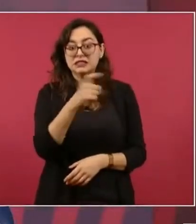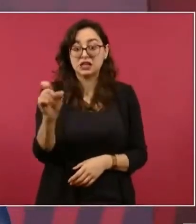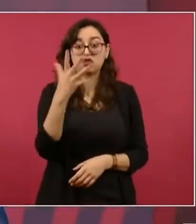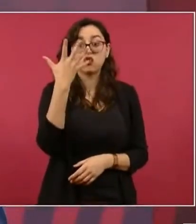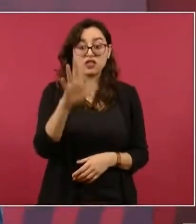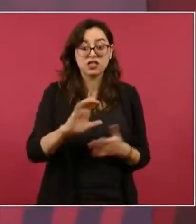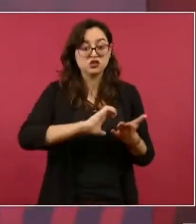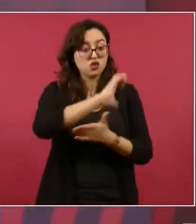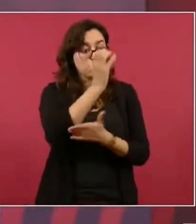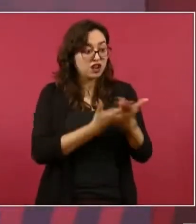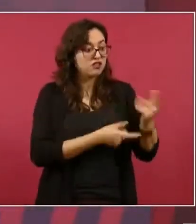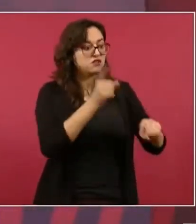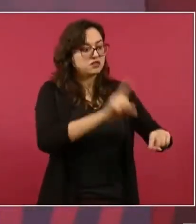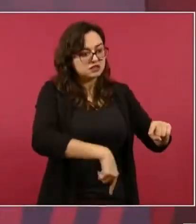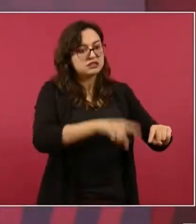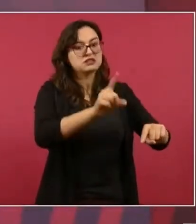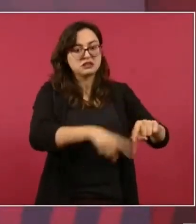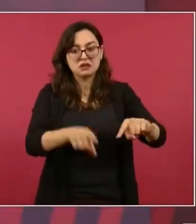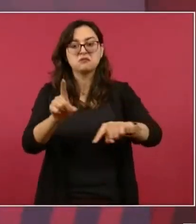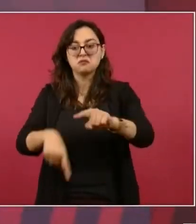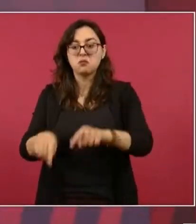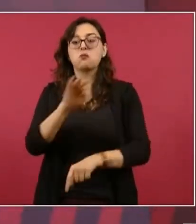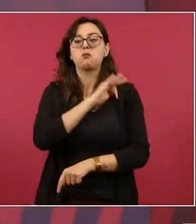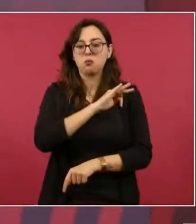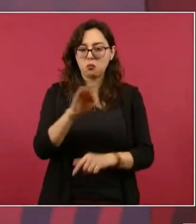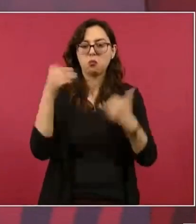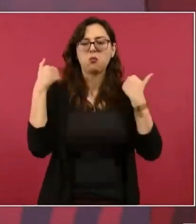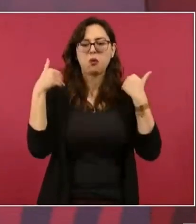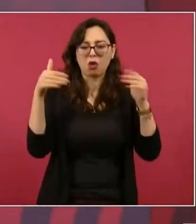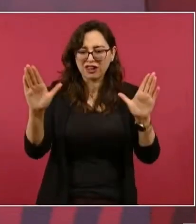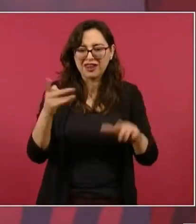pueblo de México dijo basta